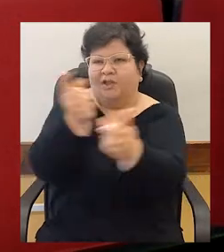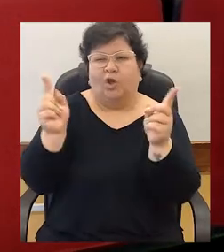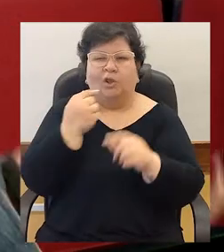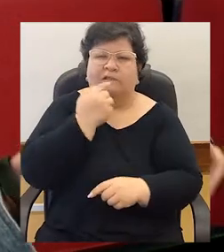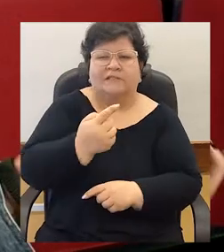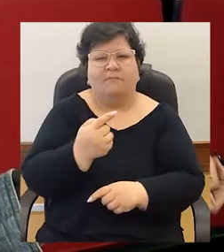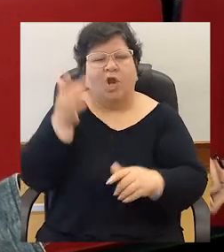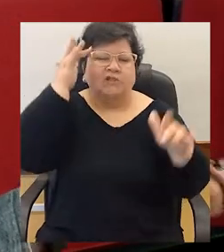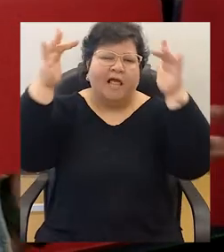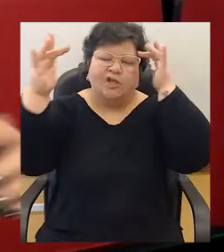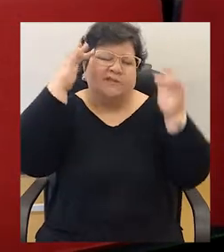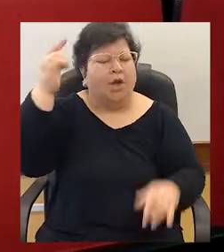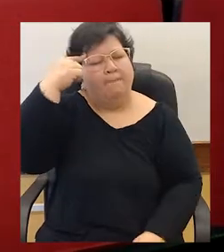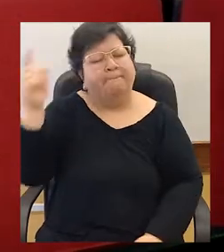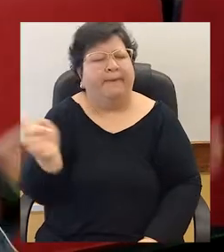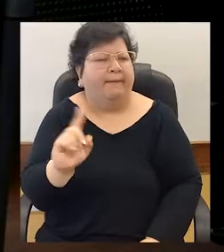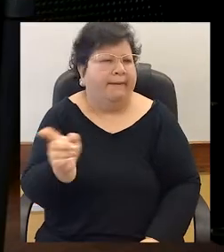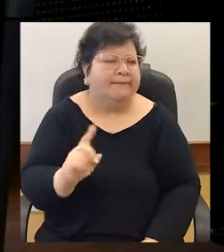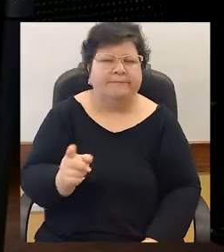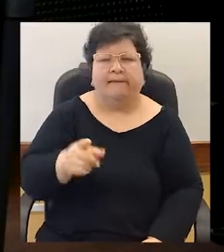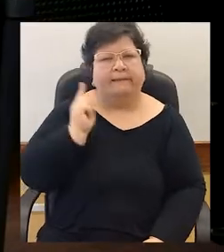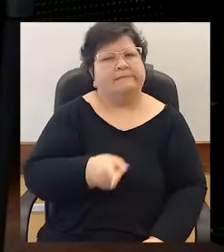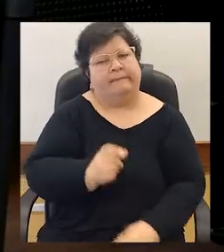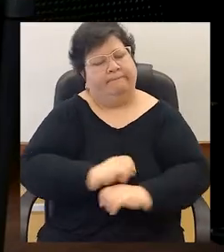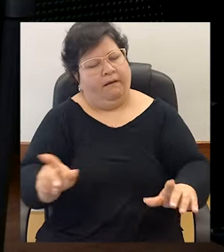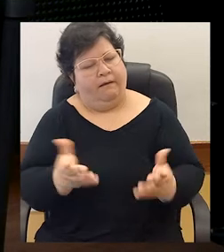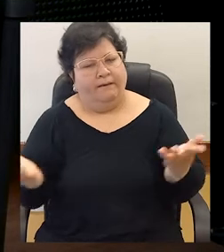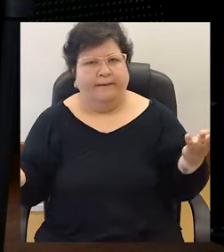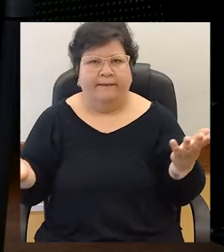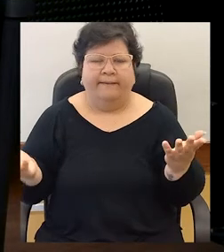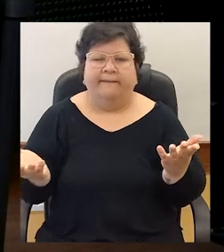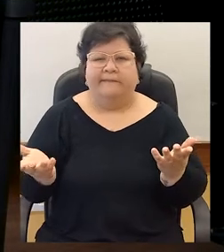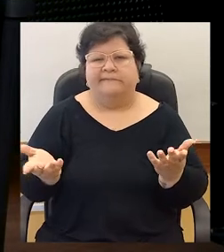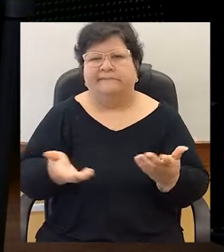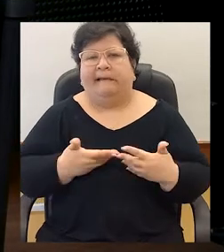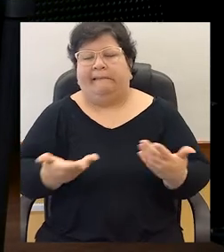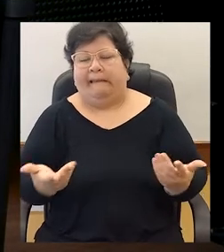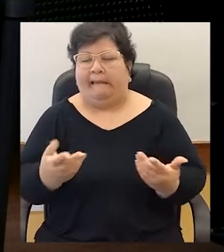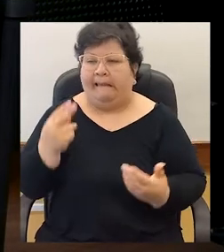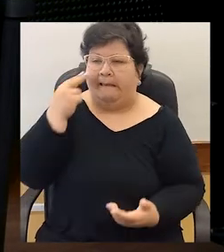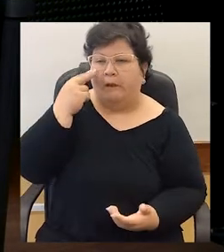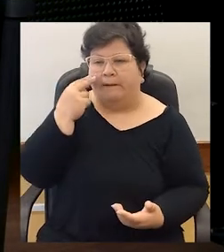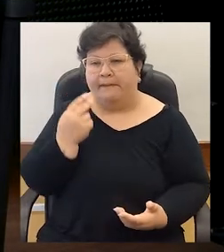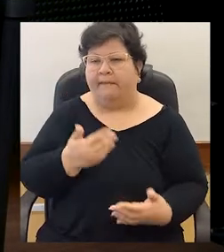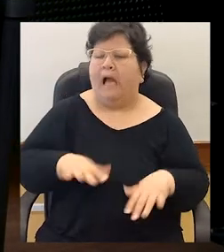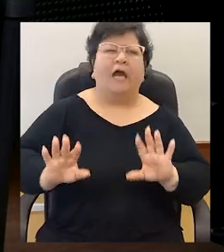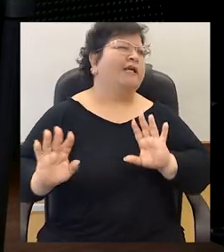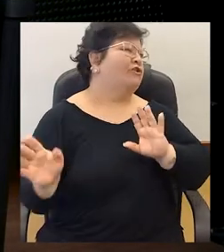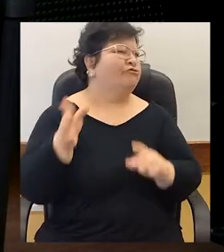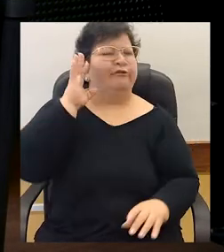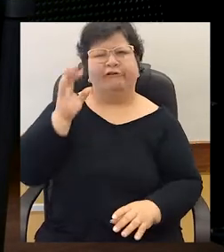adolescentes son irracionales, toman malas decisiones, que tienen complejo de invulnerabilidad y por eso